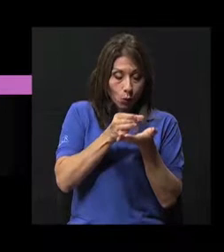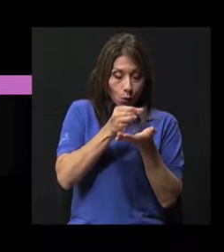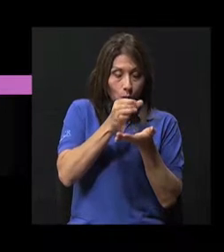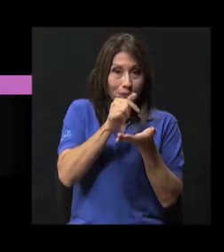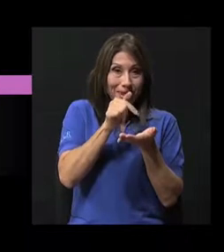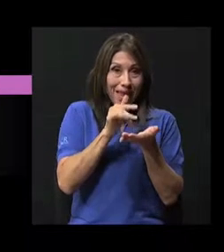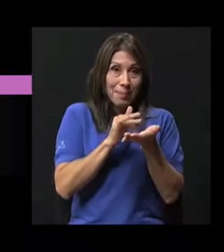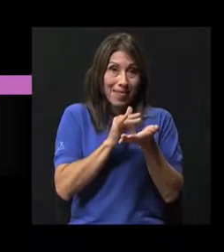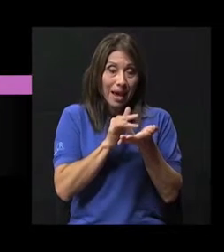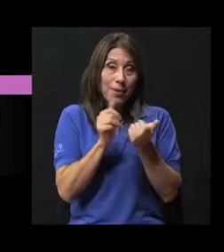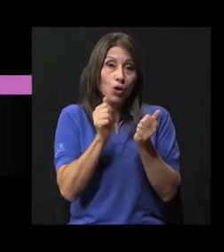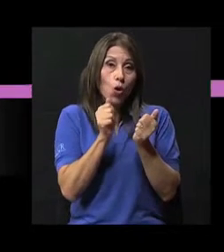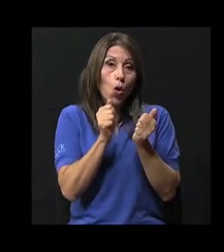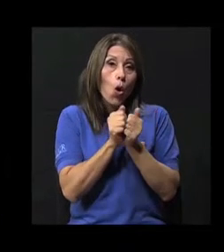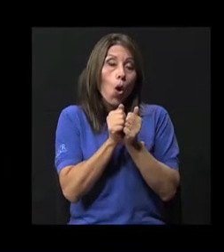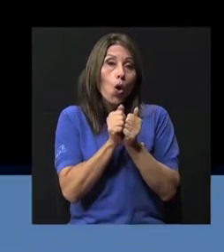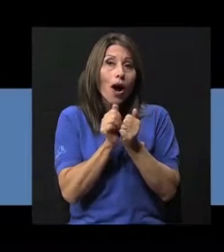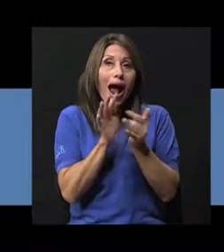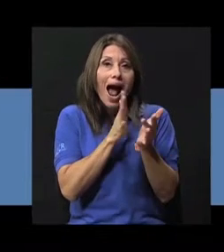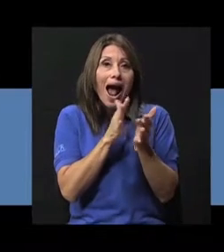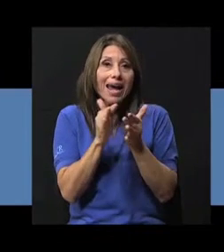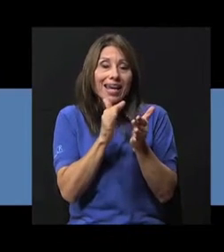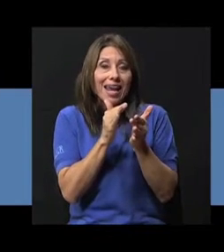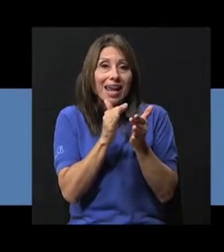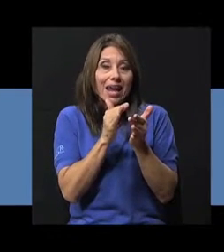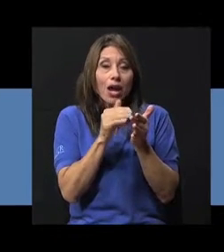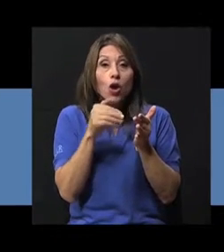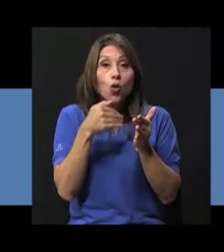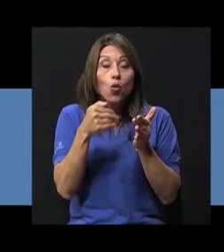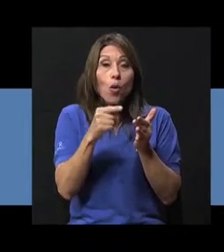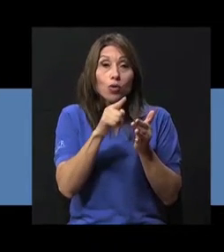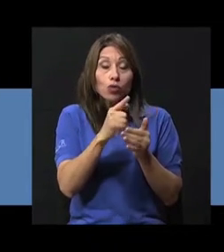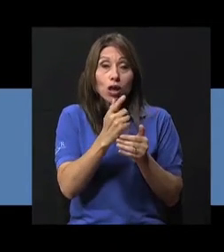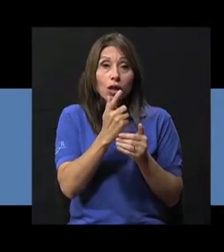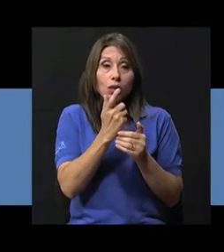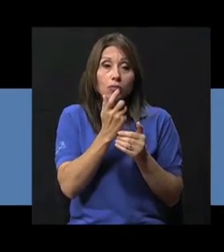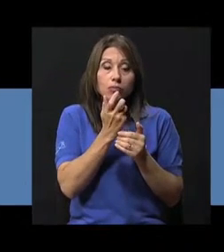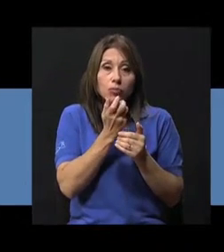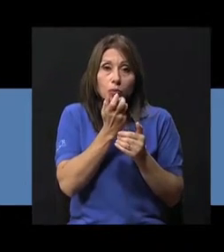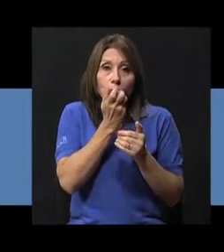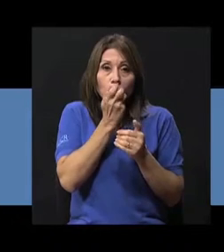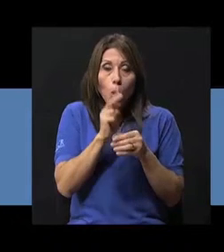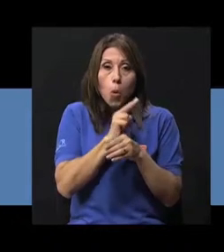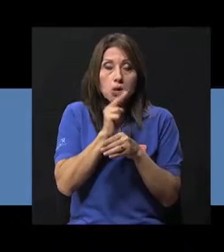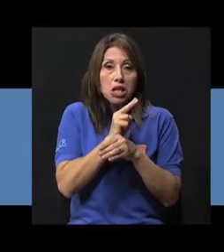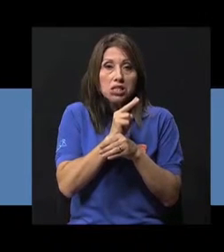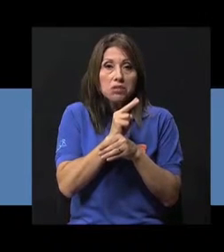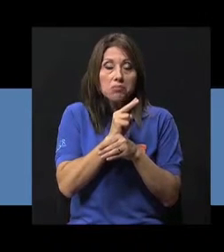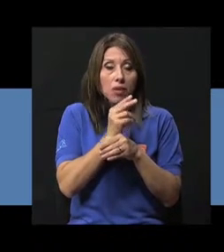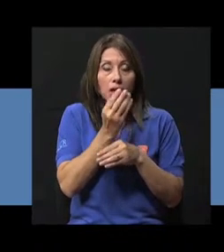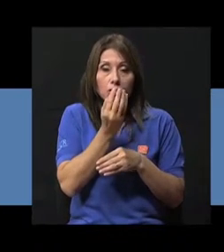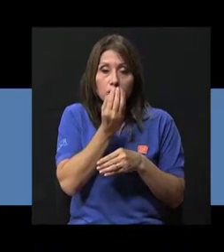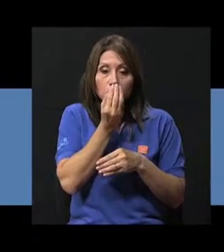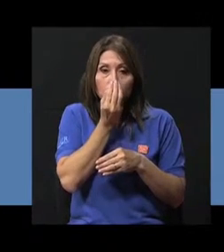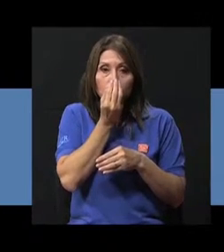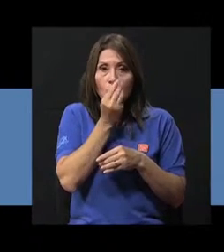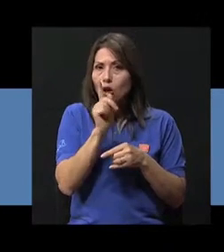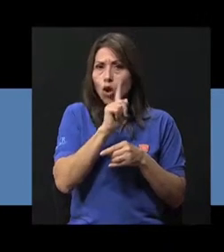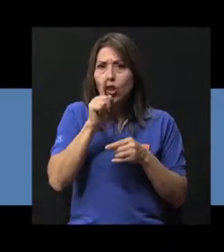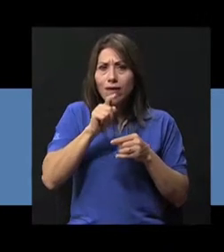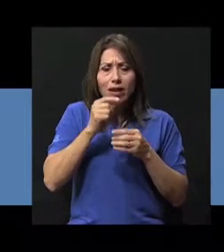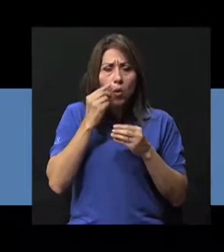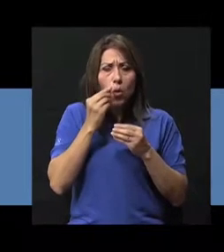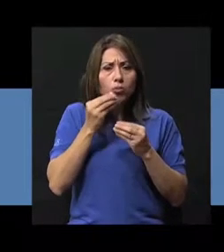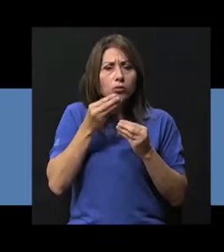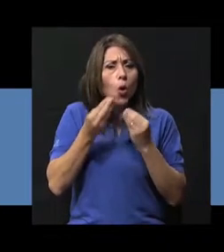aire dentro de la lata. Entonces, al accionar la lata, el medicamento va a salir sin ningún esfuerzo, ¿verdad? La